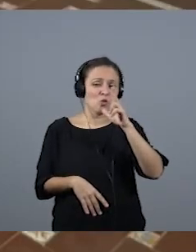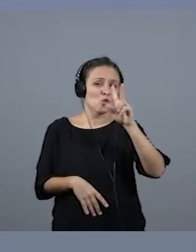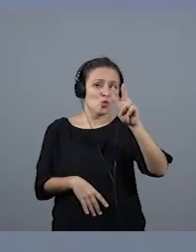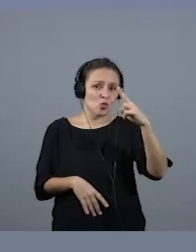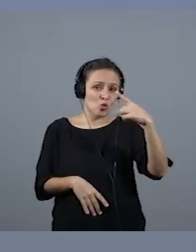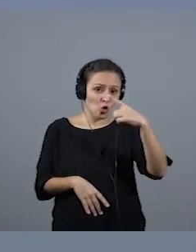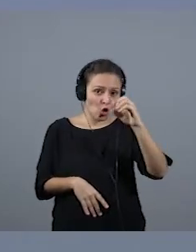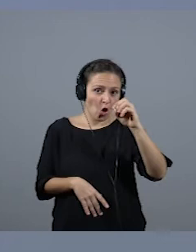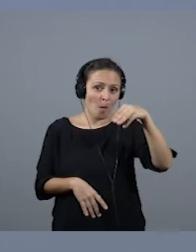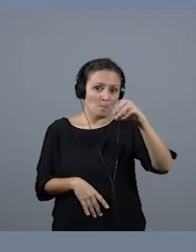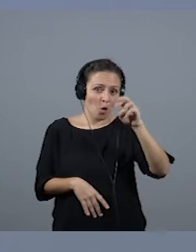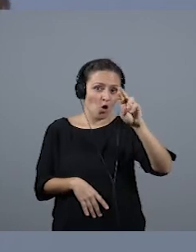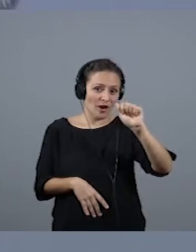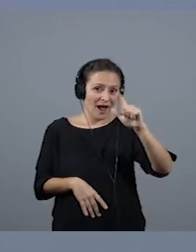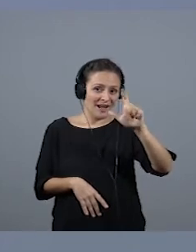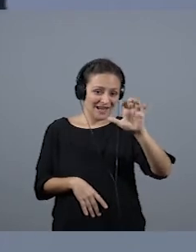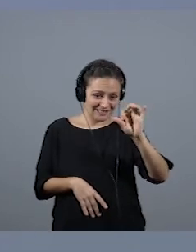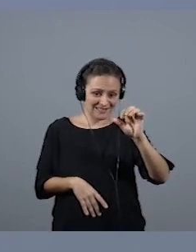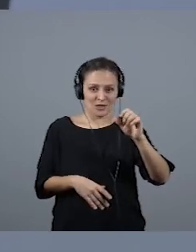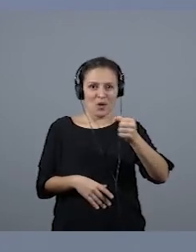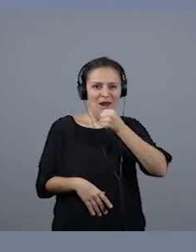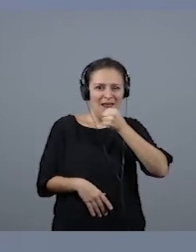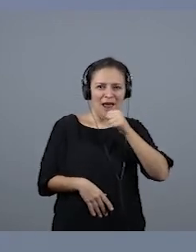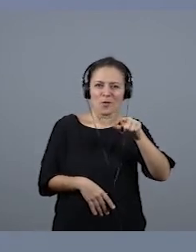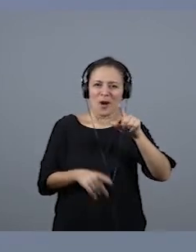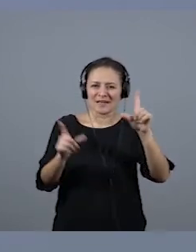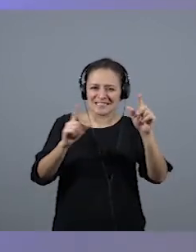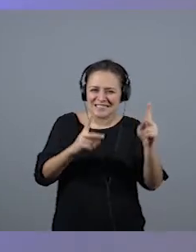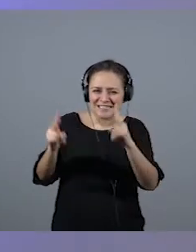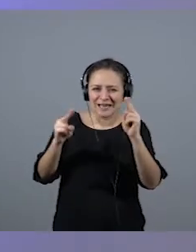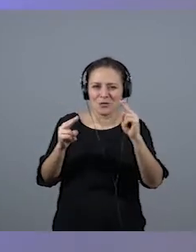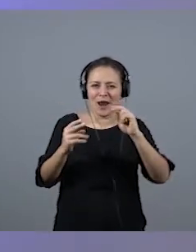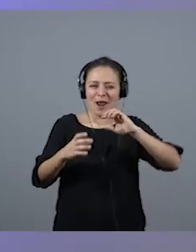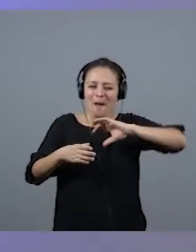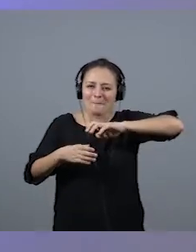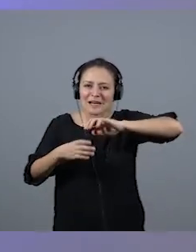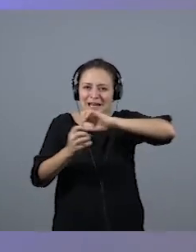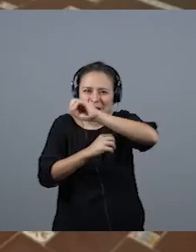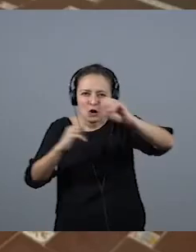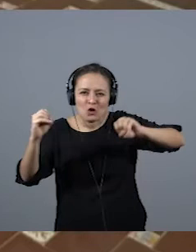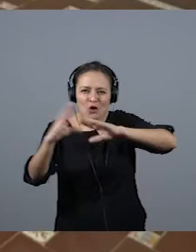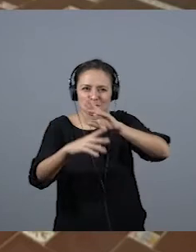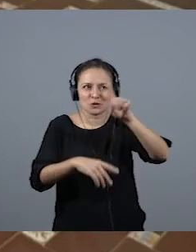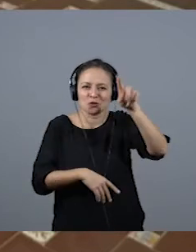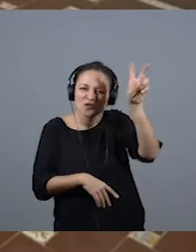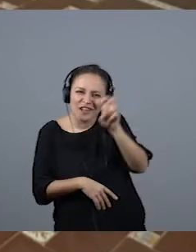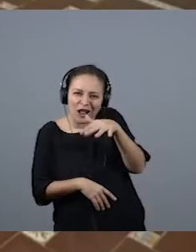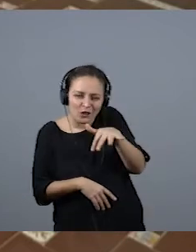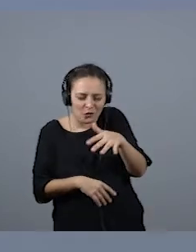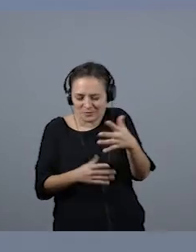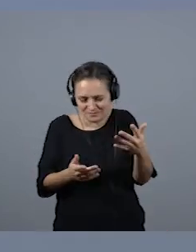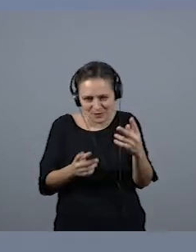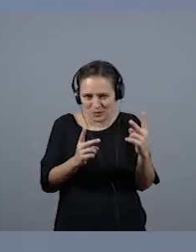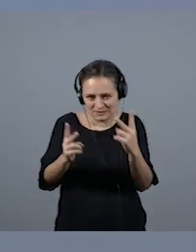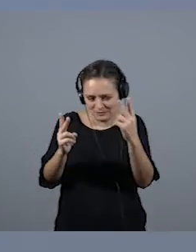el famoso Víctor Hugo de barrilete cósmico de donde viniste, pues para mí fue una sorpresa porque me pasó una